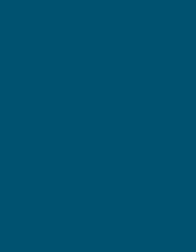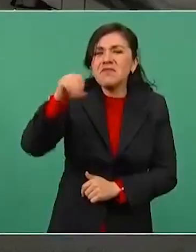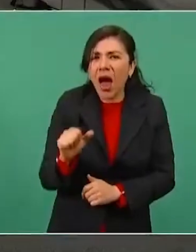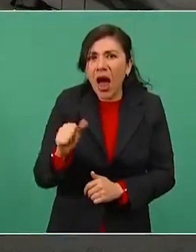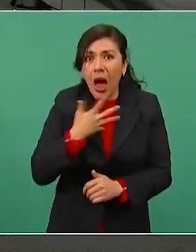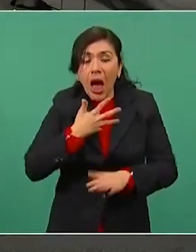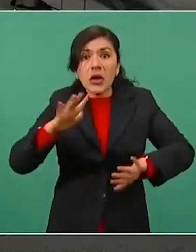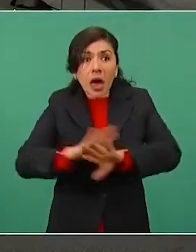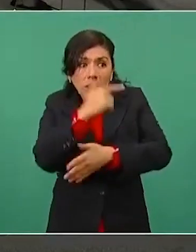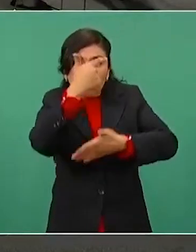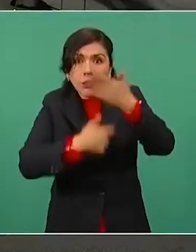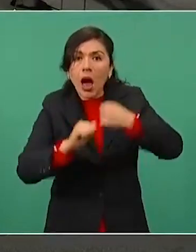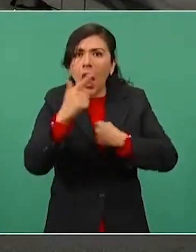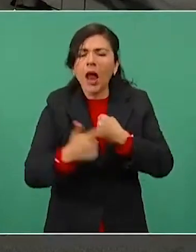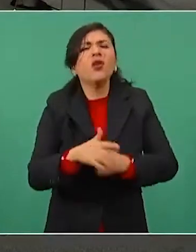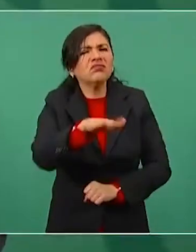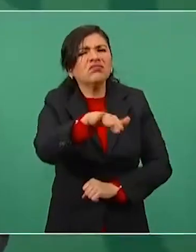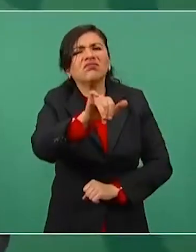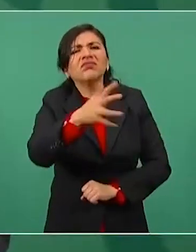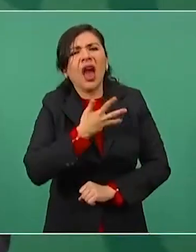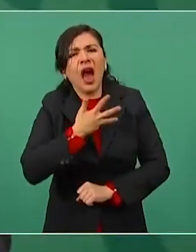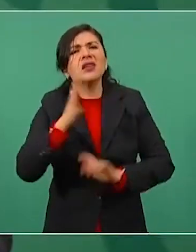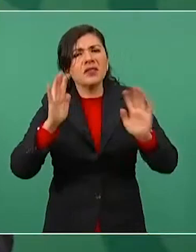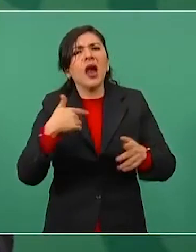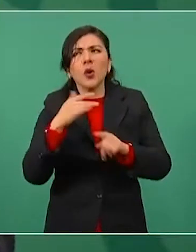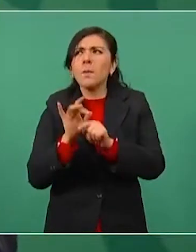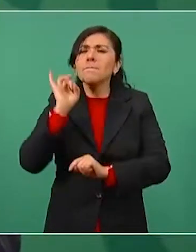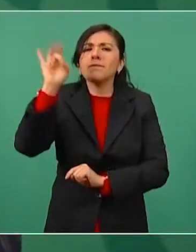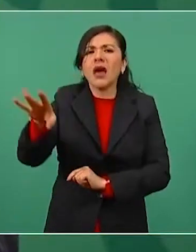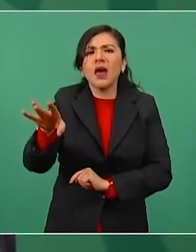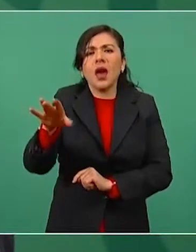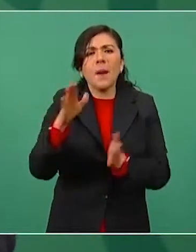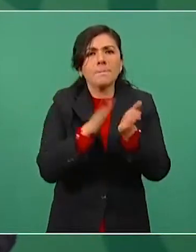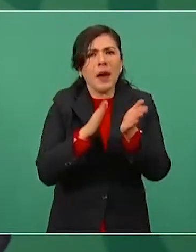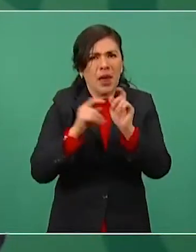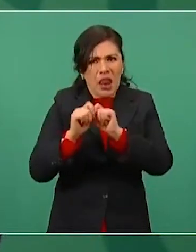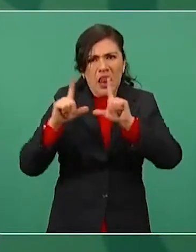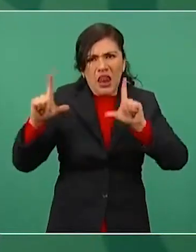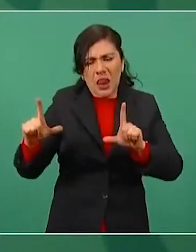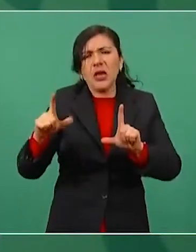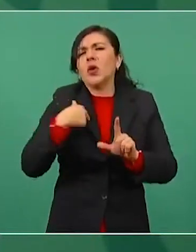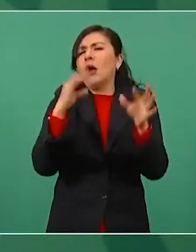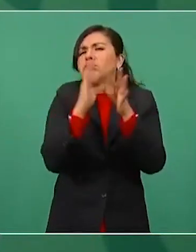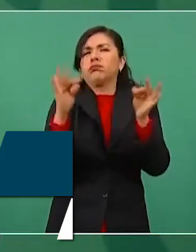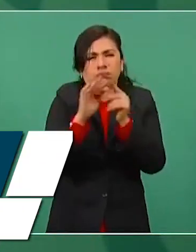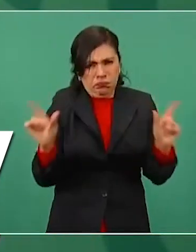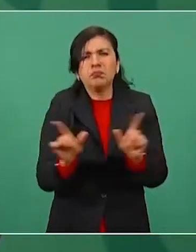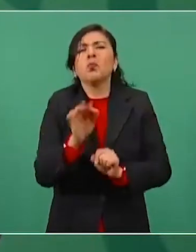Y enviamos ya un documento, lo puedo puntualizar.